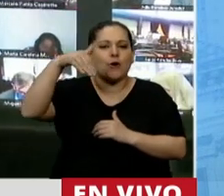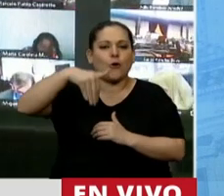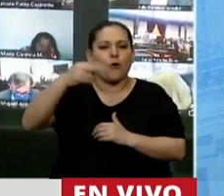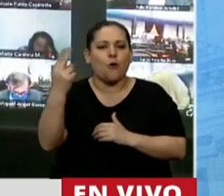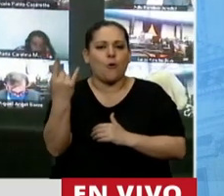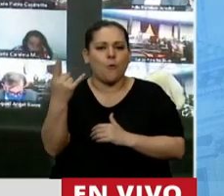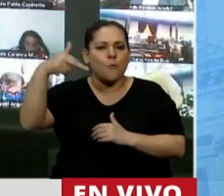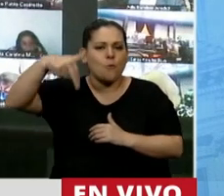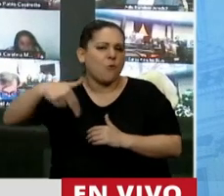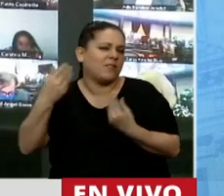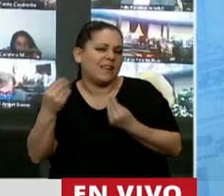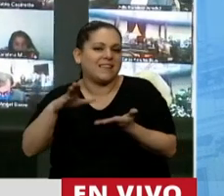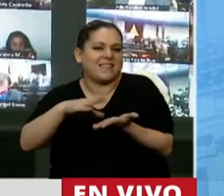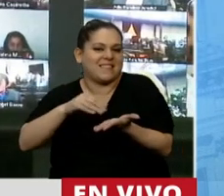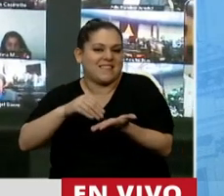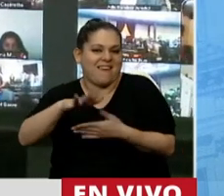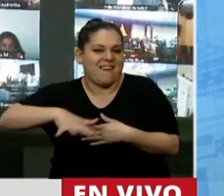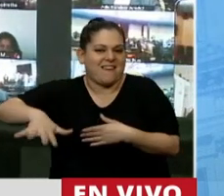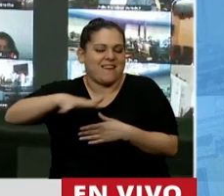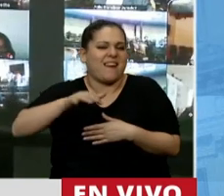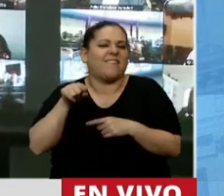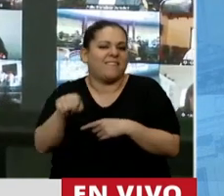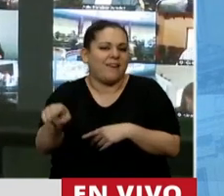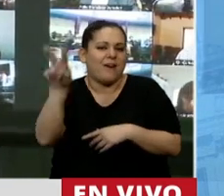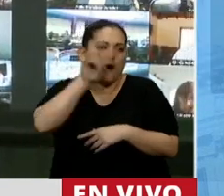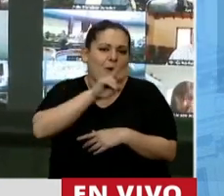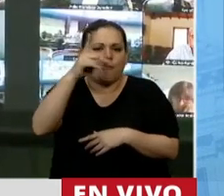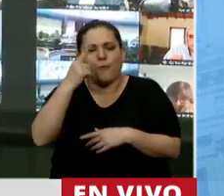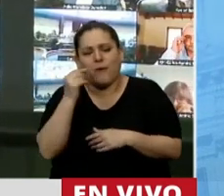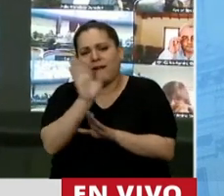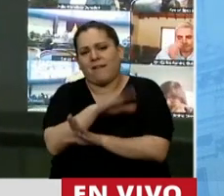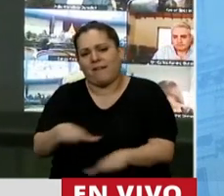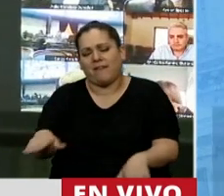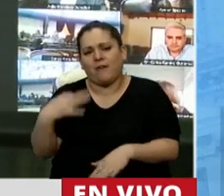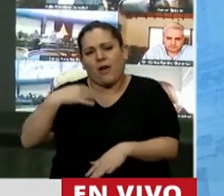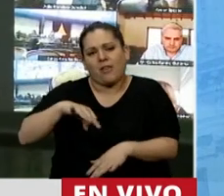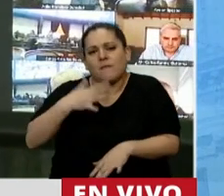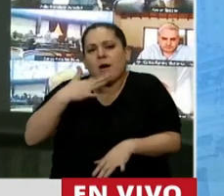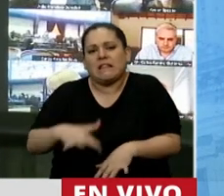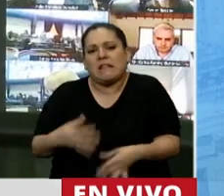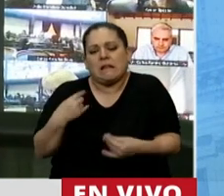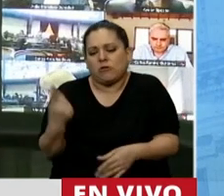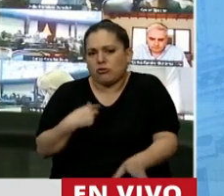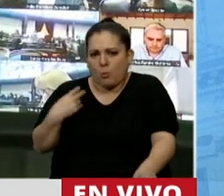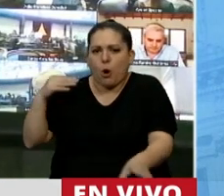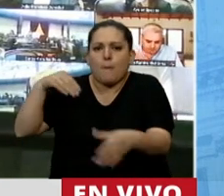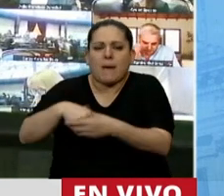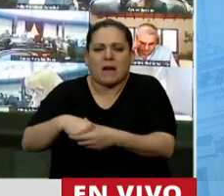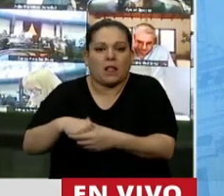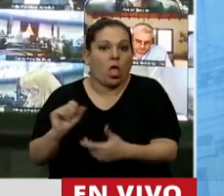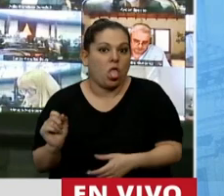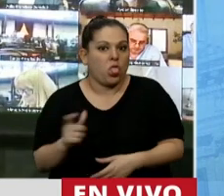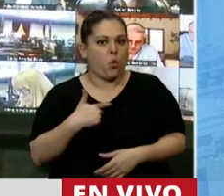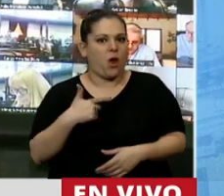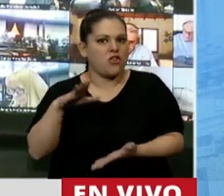Tierra, es el lugar donde los hombres, las mujeres, los niños, tenemos que empezar a entender que somos parte y no dueños.